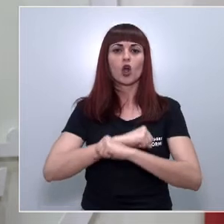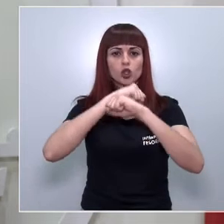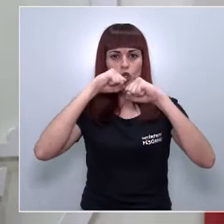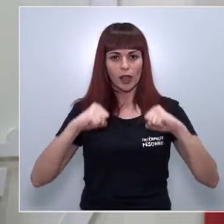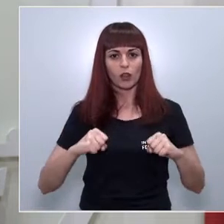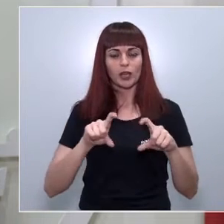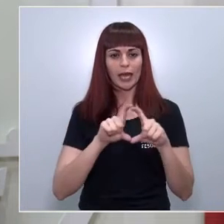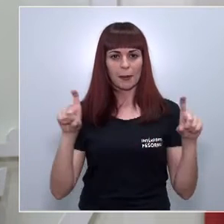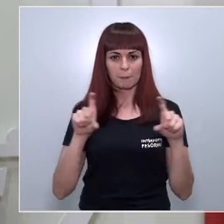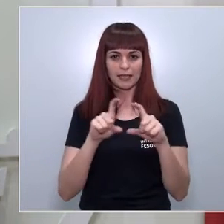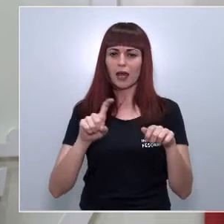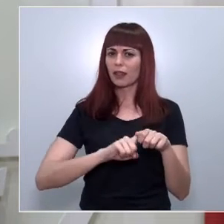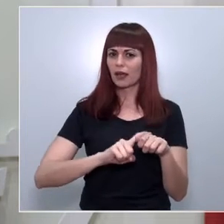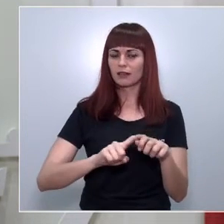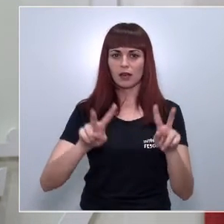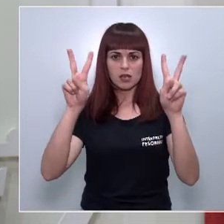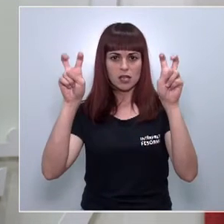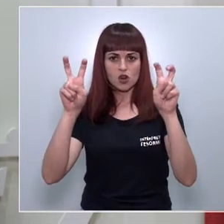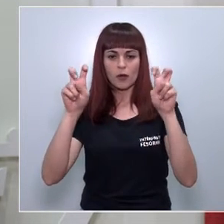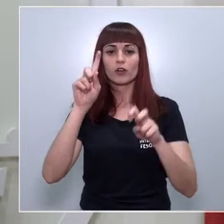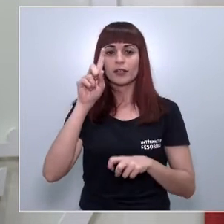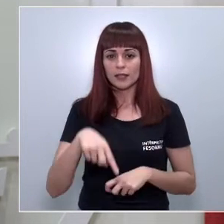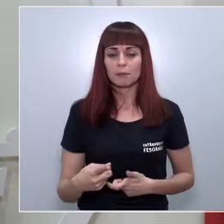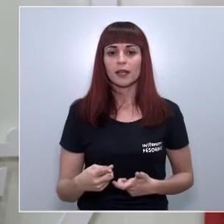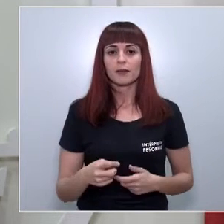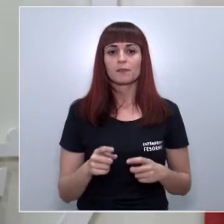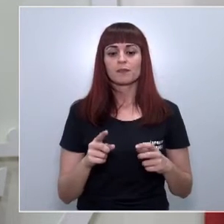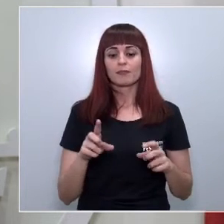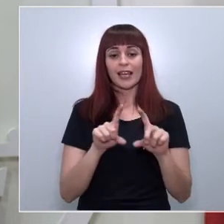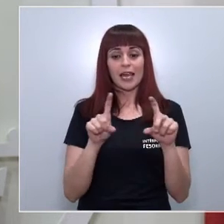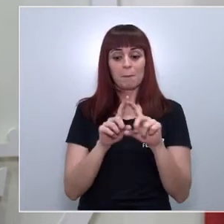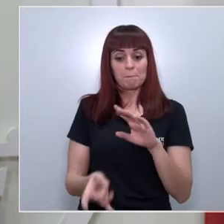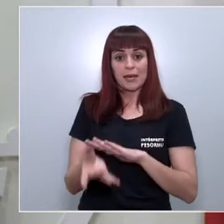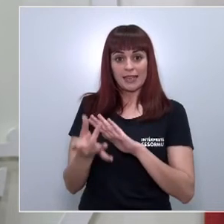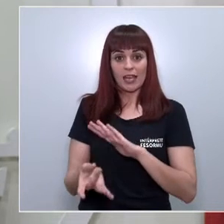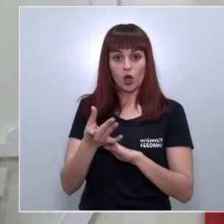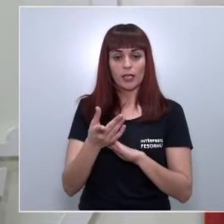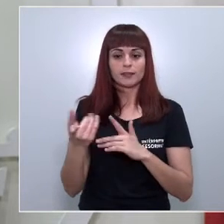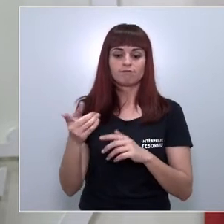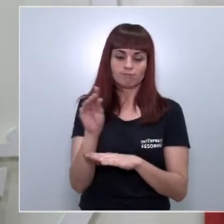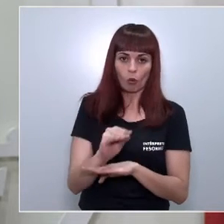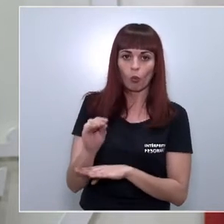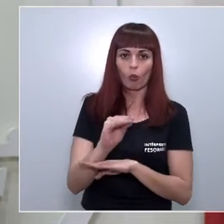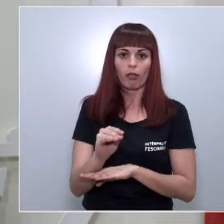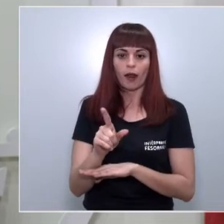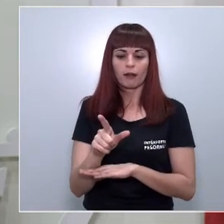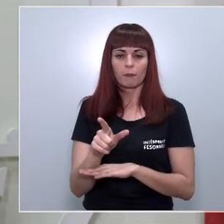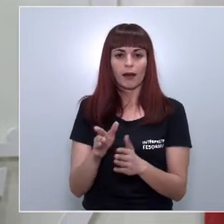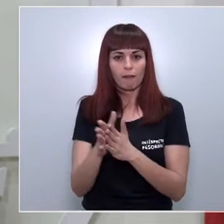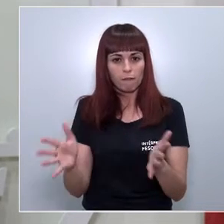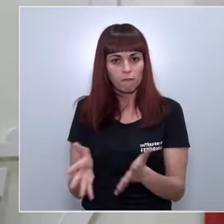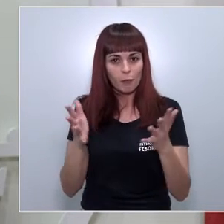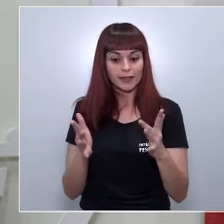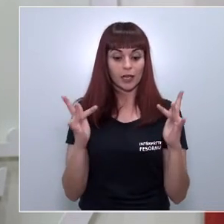de empresas de carácter innovador y a fomentar también la tutela de emprendedores o que tengan como objetivo fomentar el